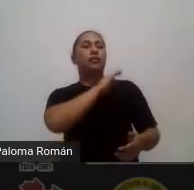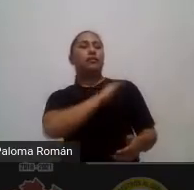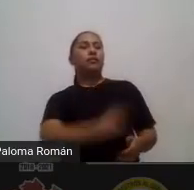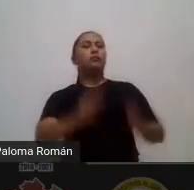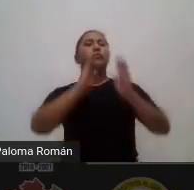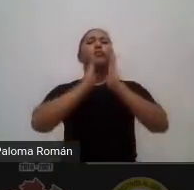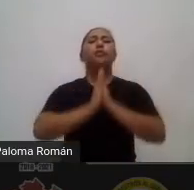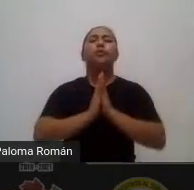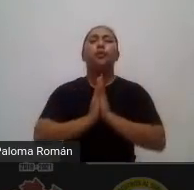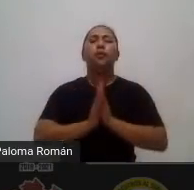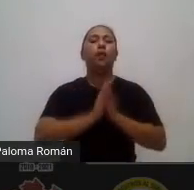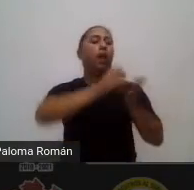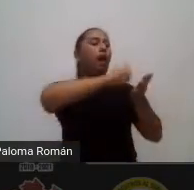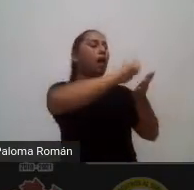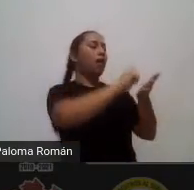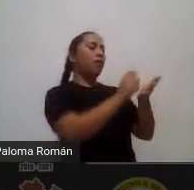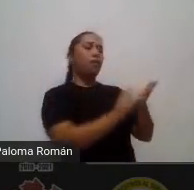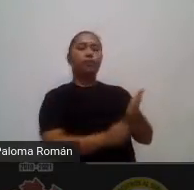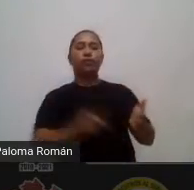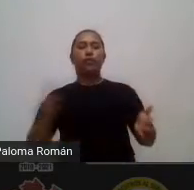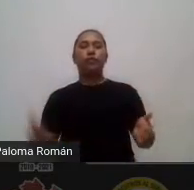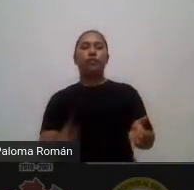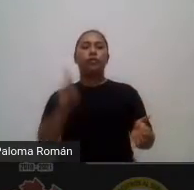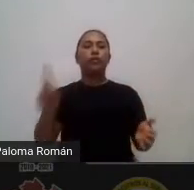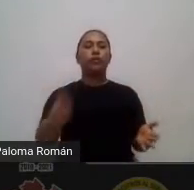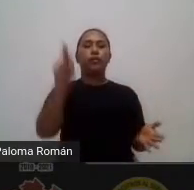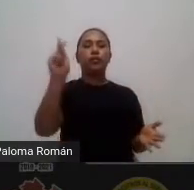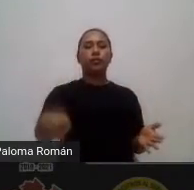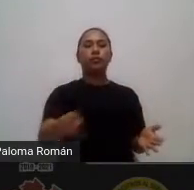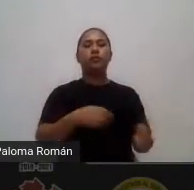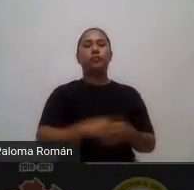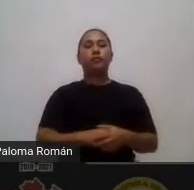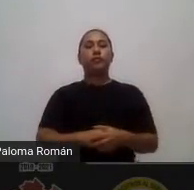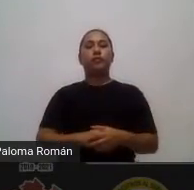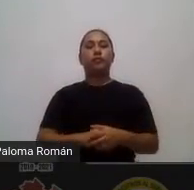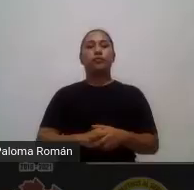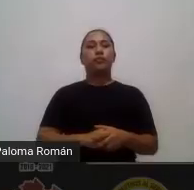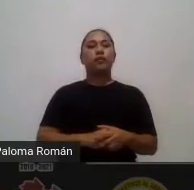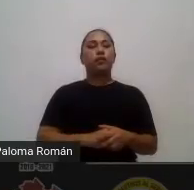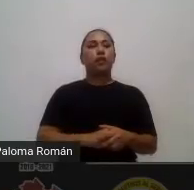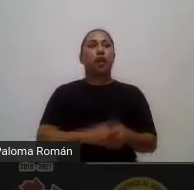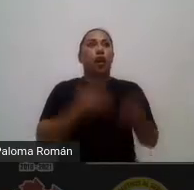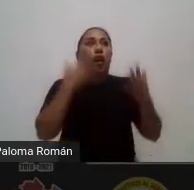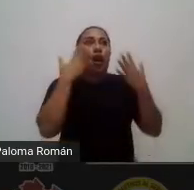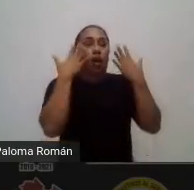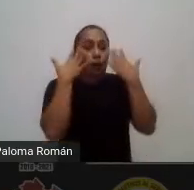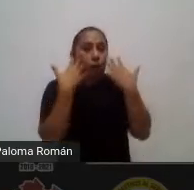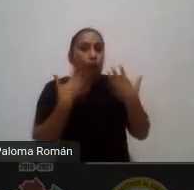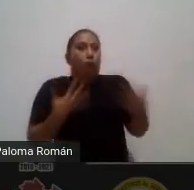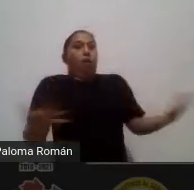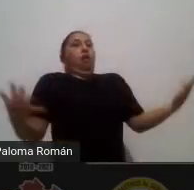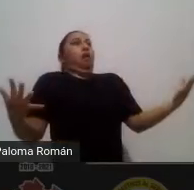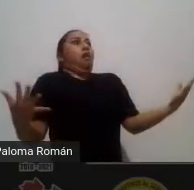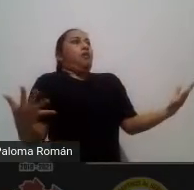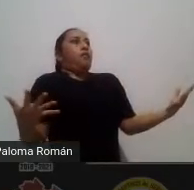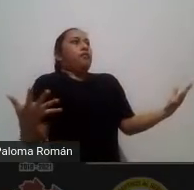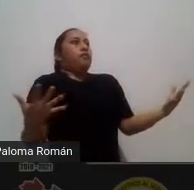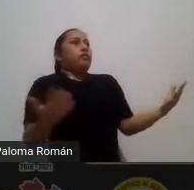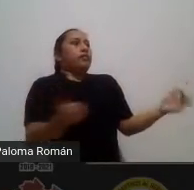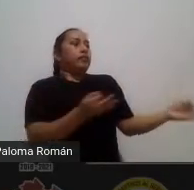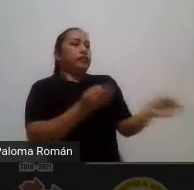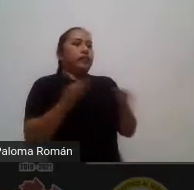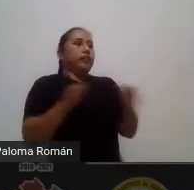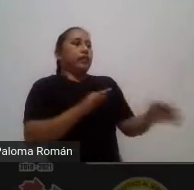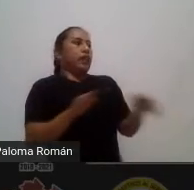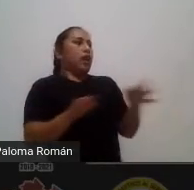nos hagan saber qué impresiones está causando esta estrategia didáctica aprendizaje basado en fenómenos si